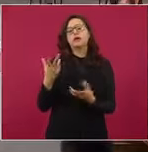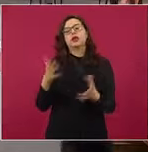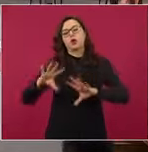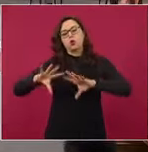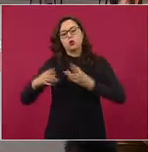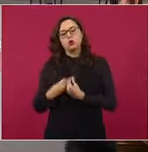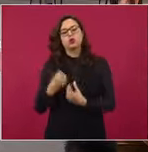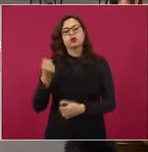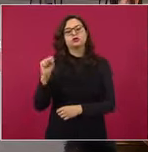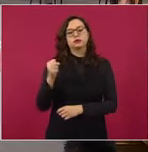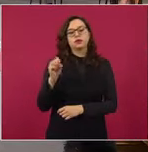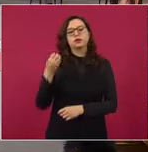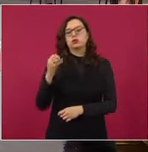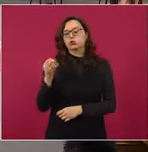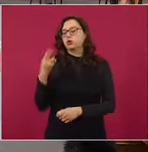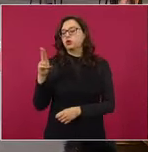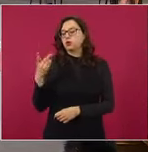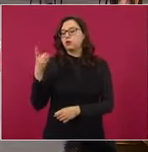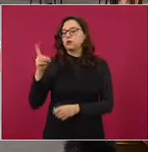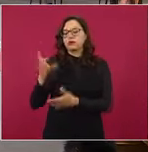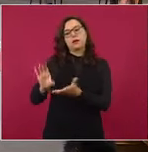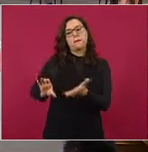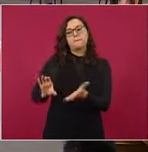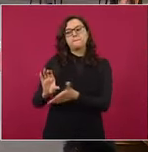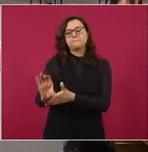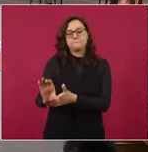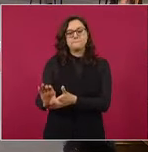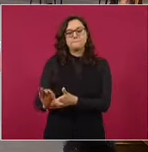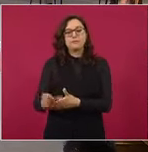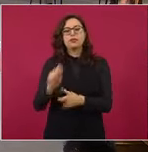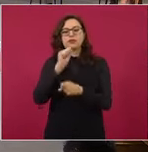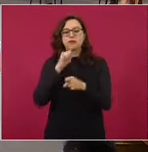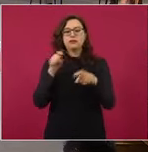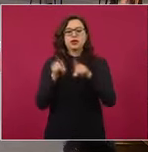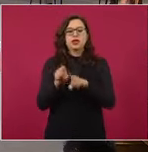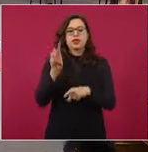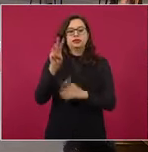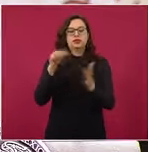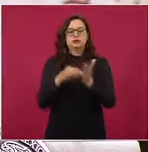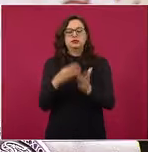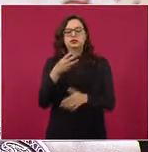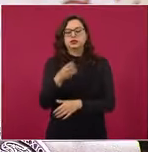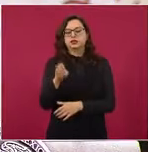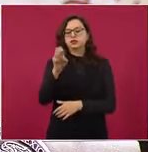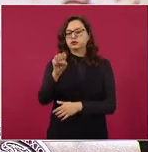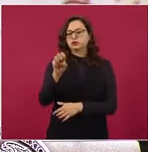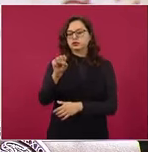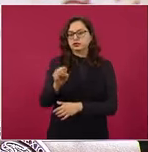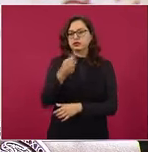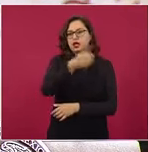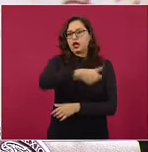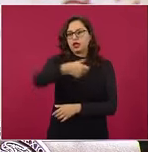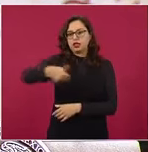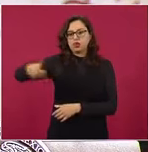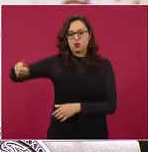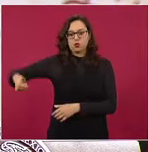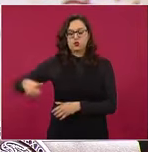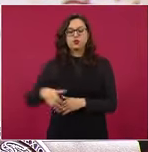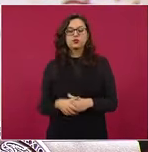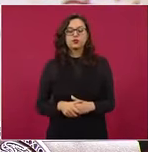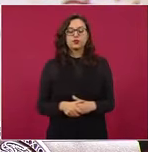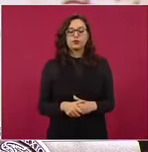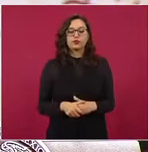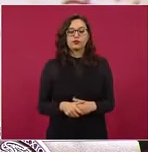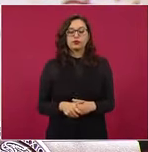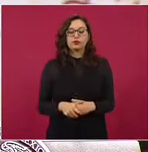octubre, noviembre y diciembre, también generando un pago por tres mil trescientos sesenta pesos por joven. Y en el